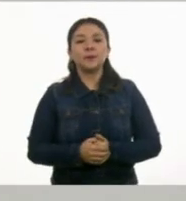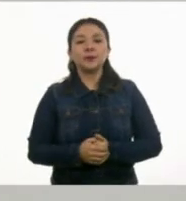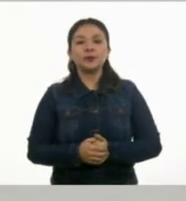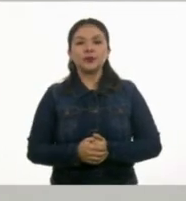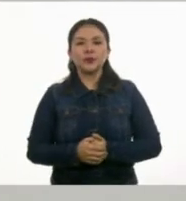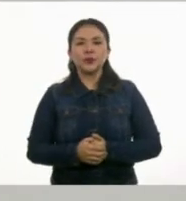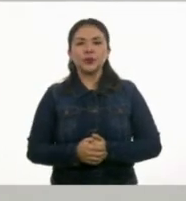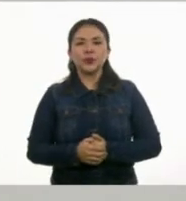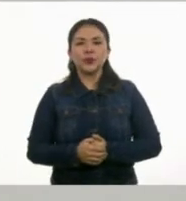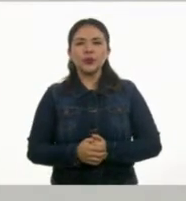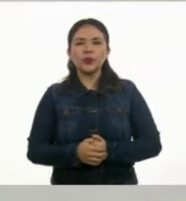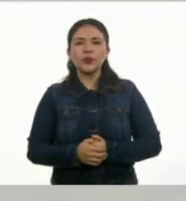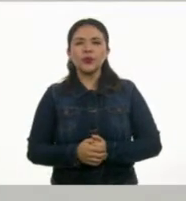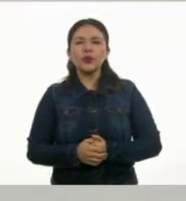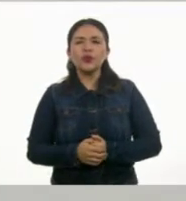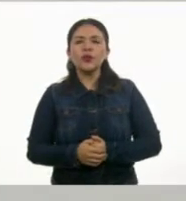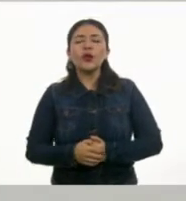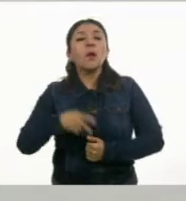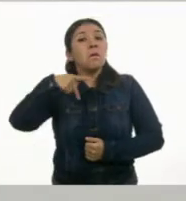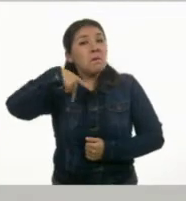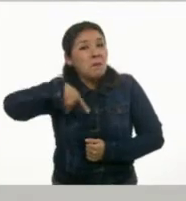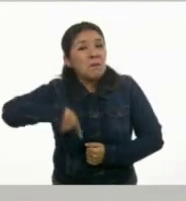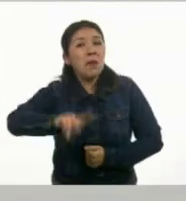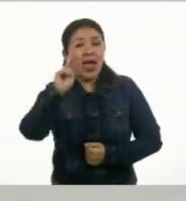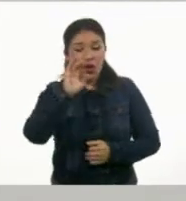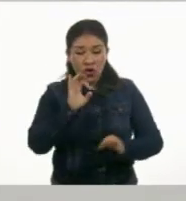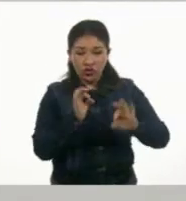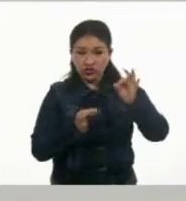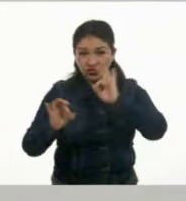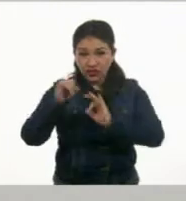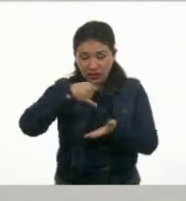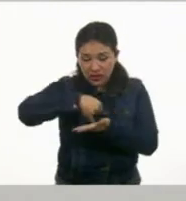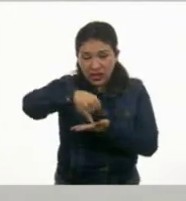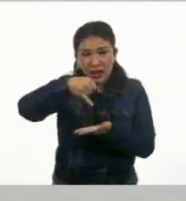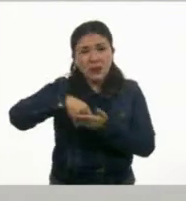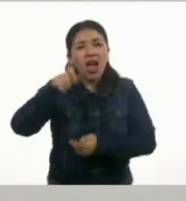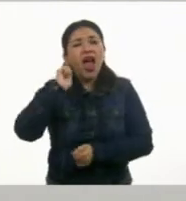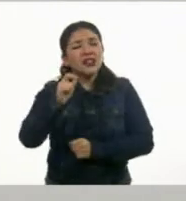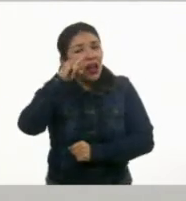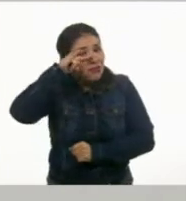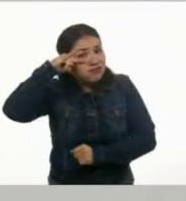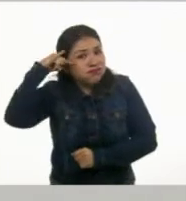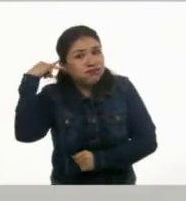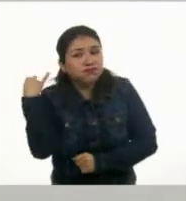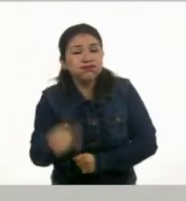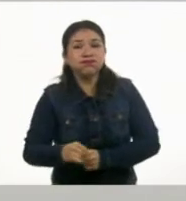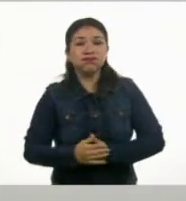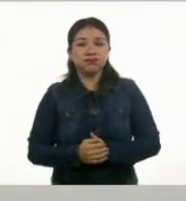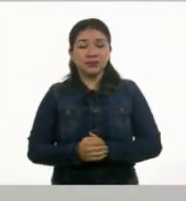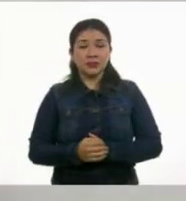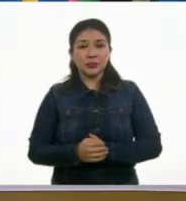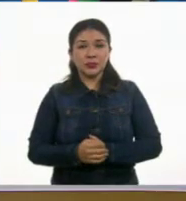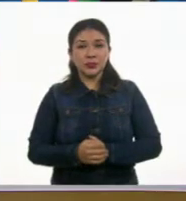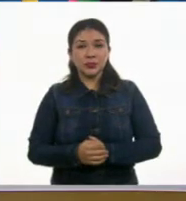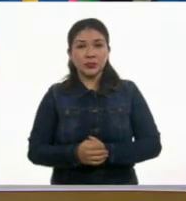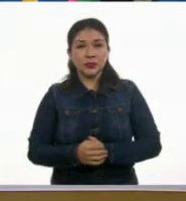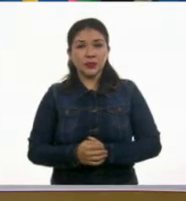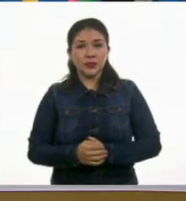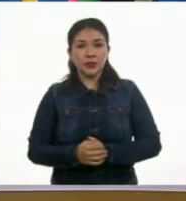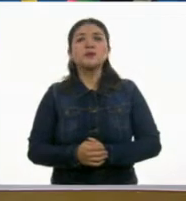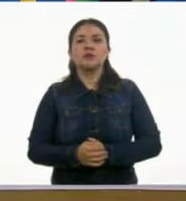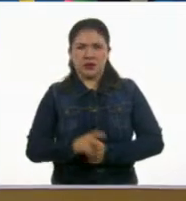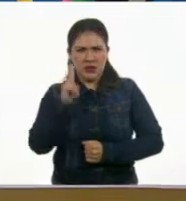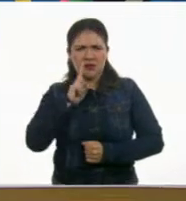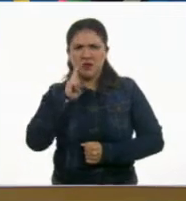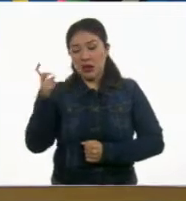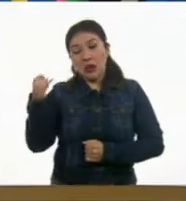Diría, seguiría la frase, pero las semillas son invisibles. A ver, pero las semillas son invisibles.